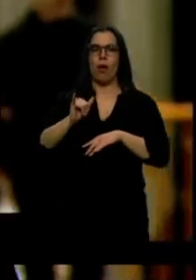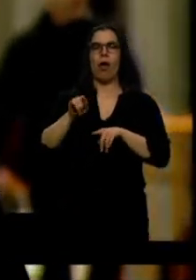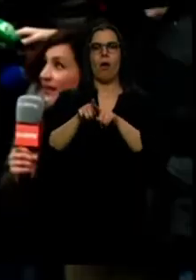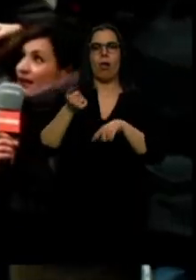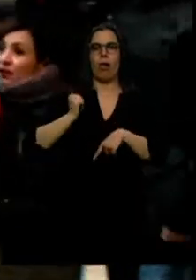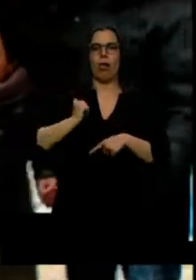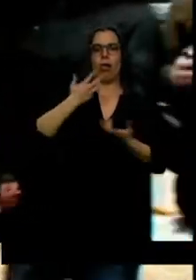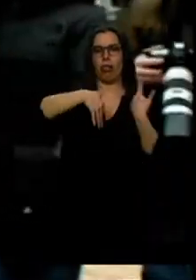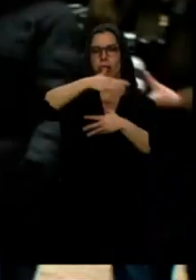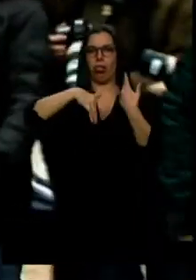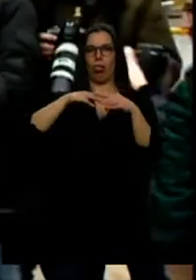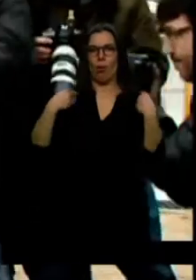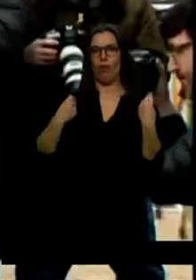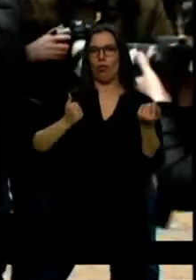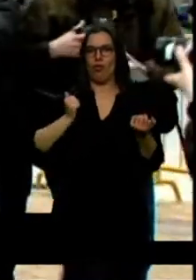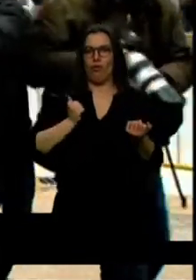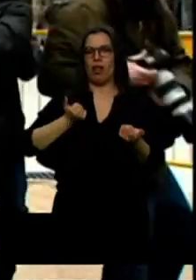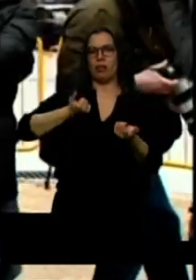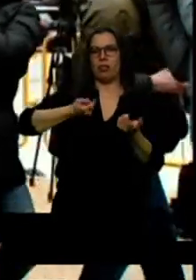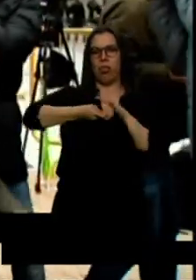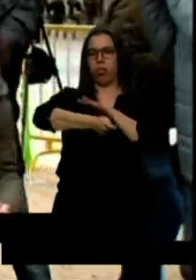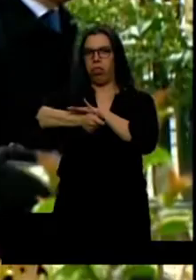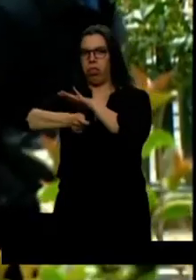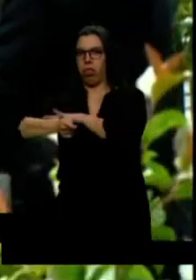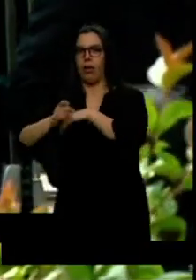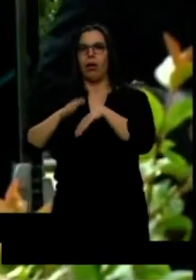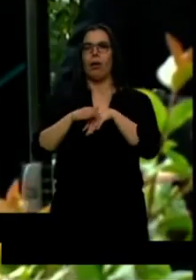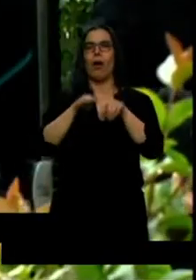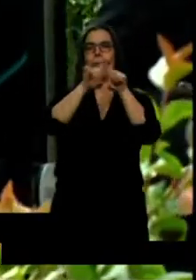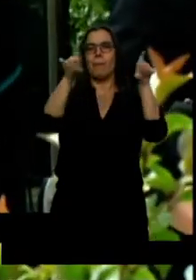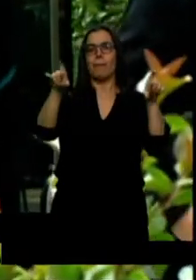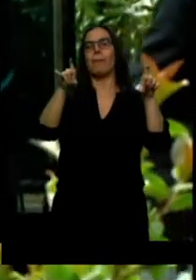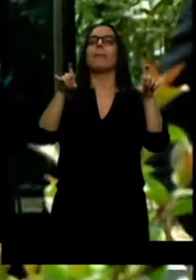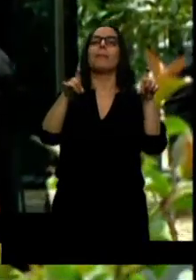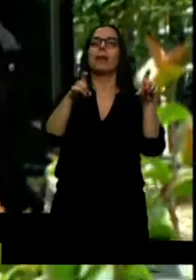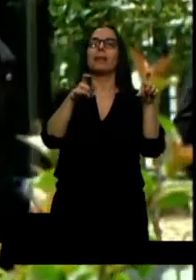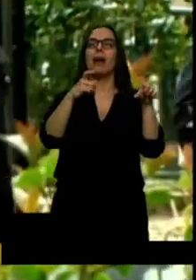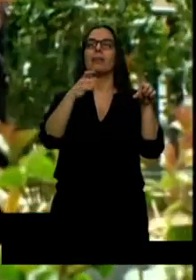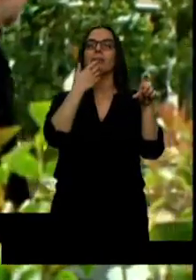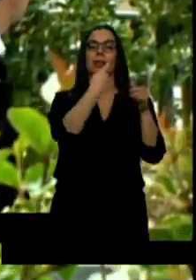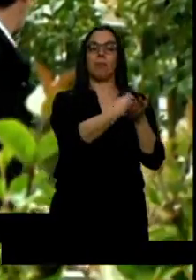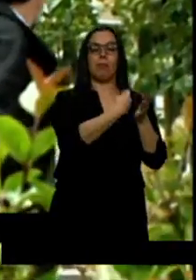documental en esta trama en la que cobraba comisiones a empresas por la concesión de centros de inspección de vehículos.